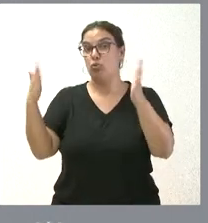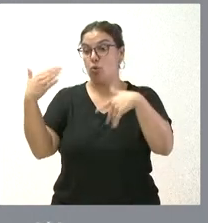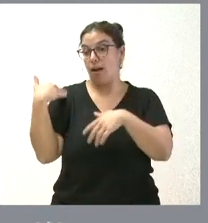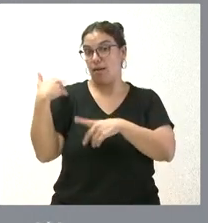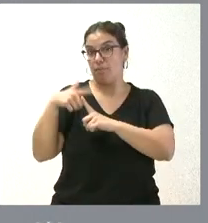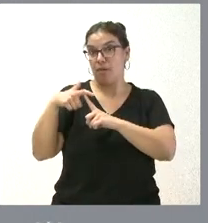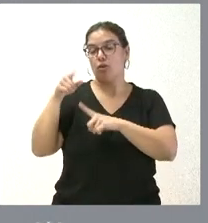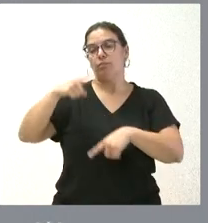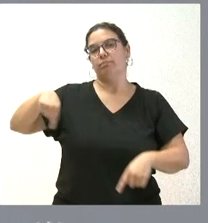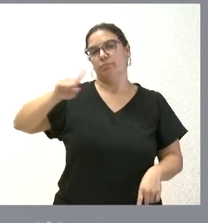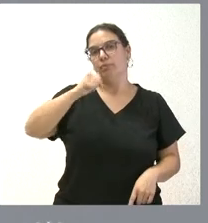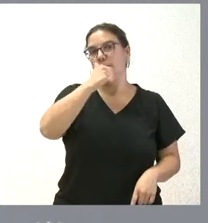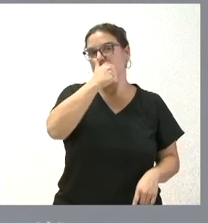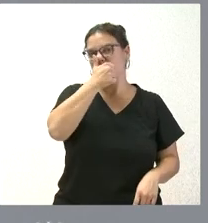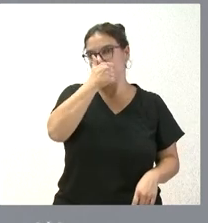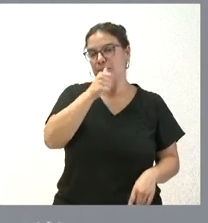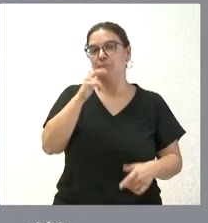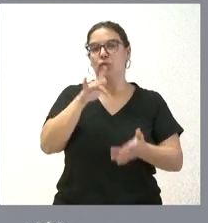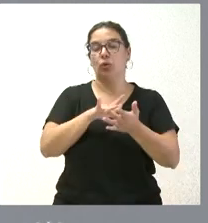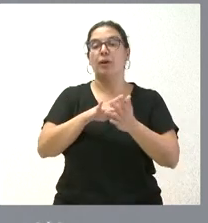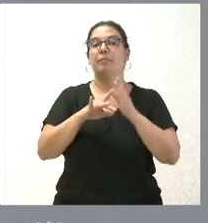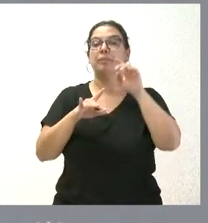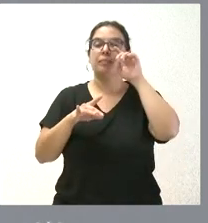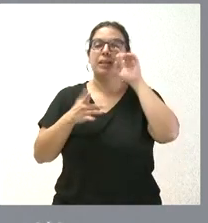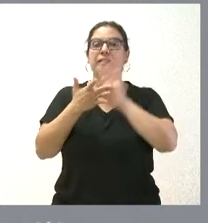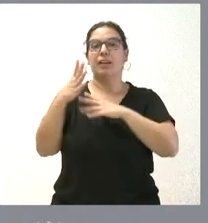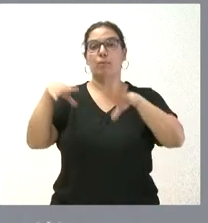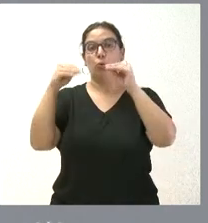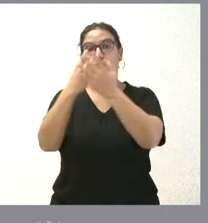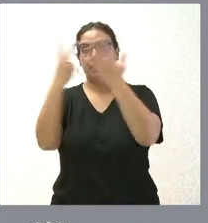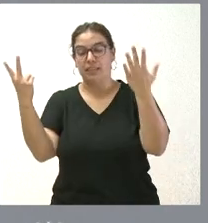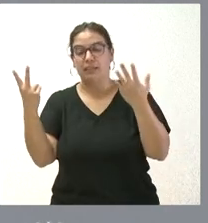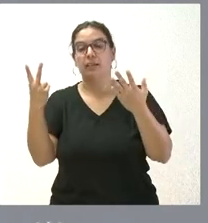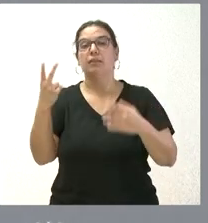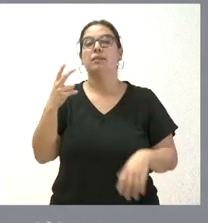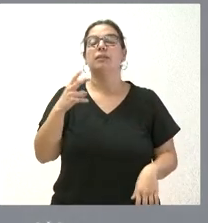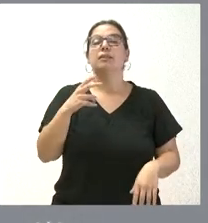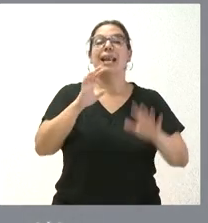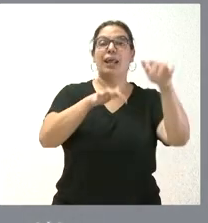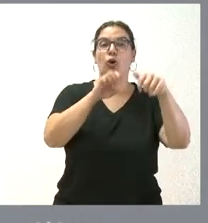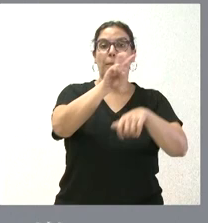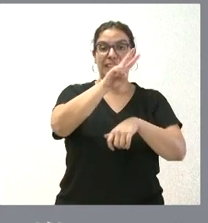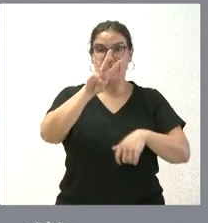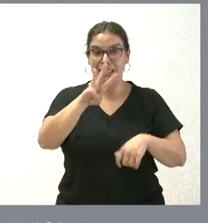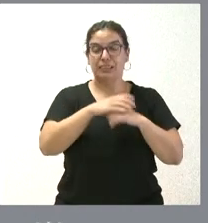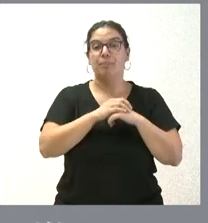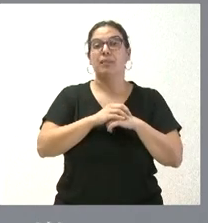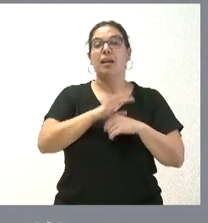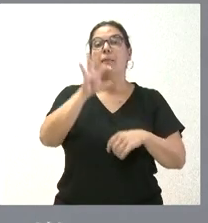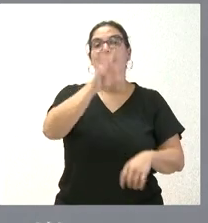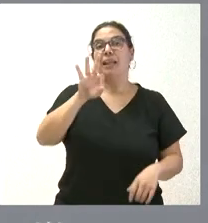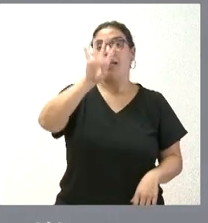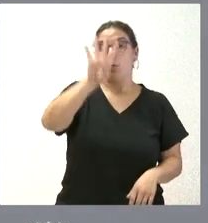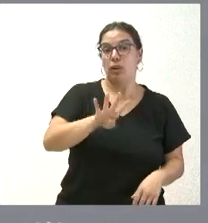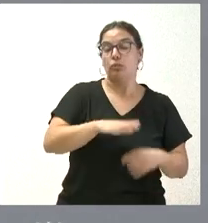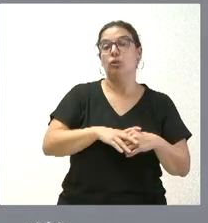estas son las entidades locales menores, que son 17 en Burgos, 23 en León, 4 en Palencia y